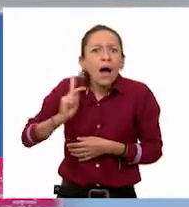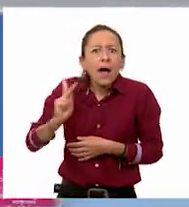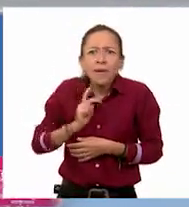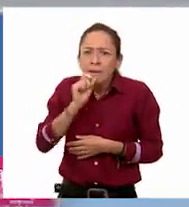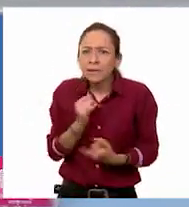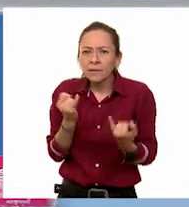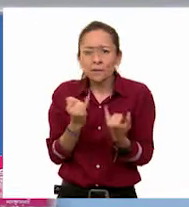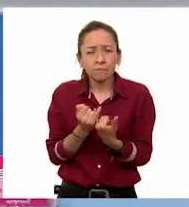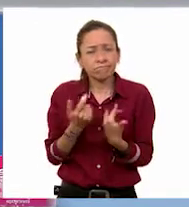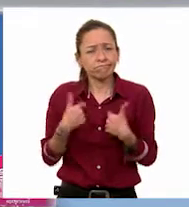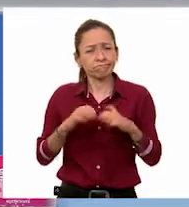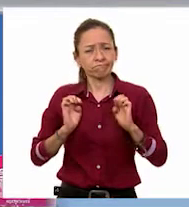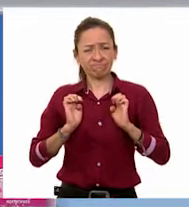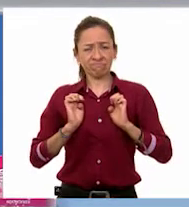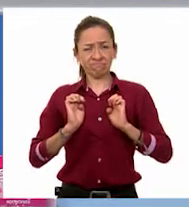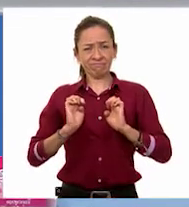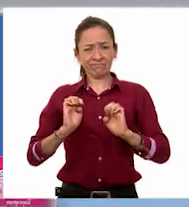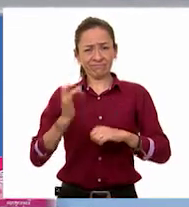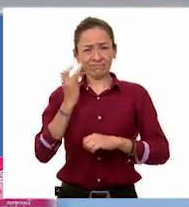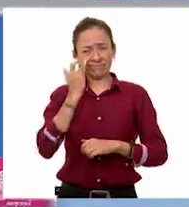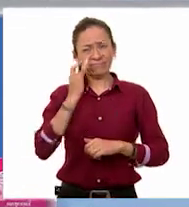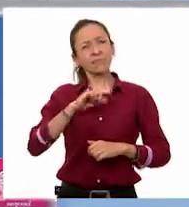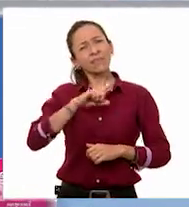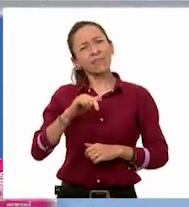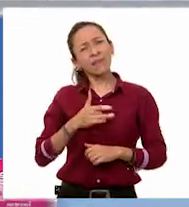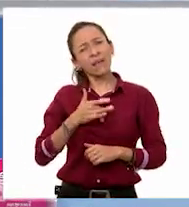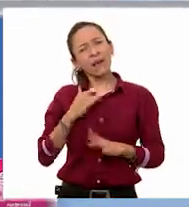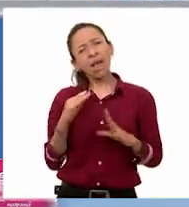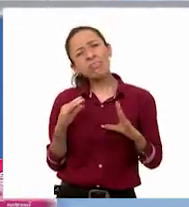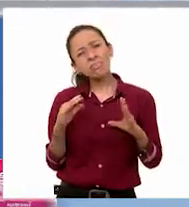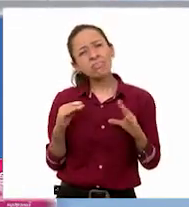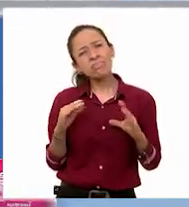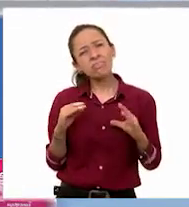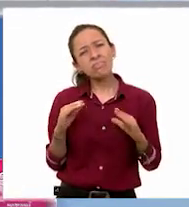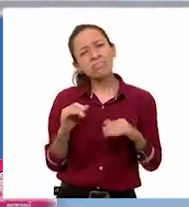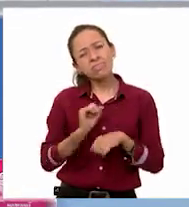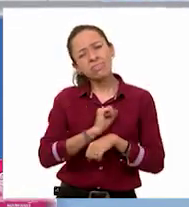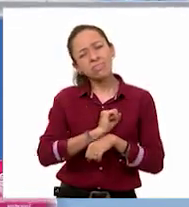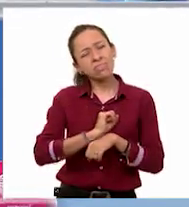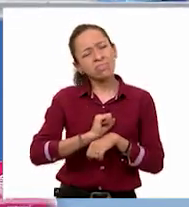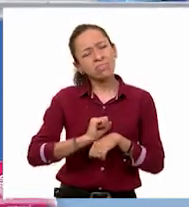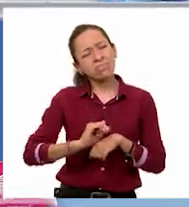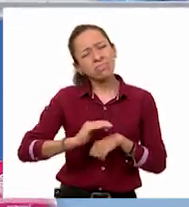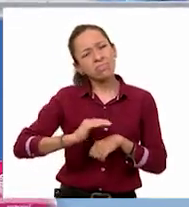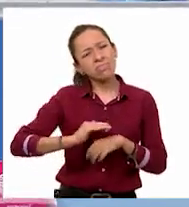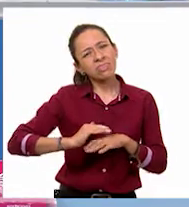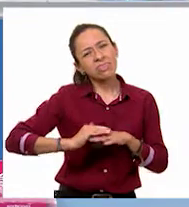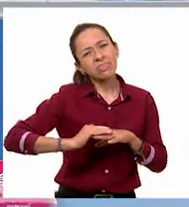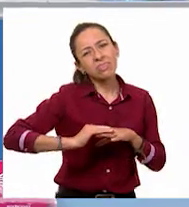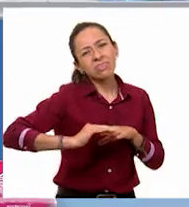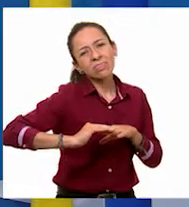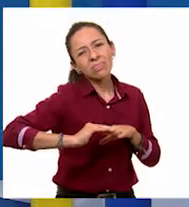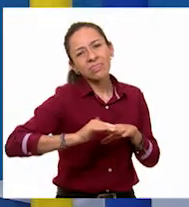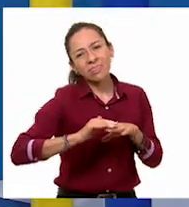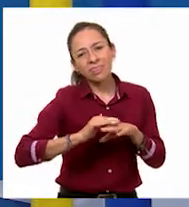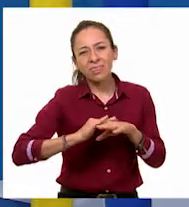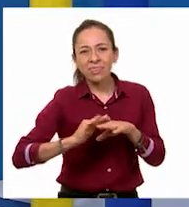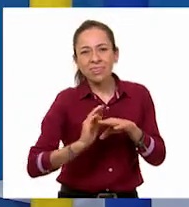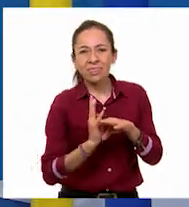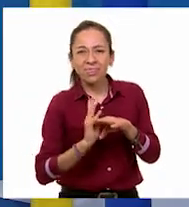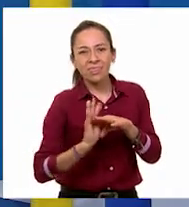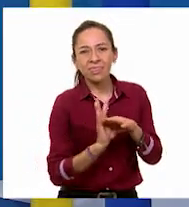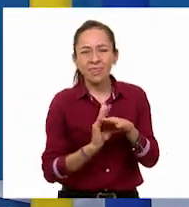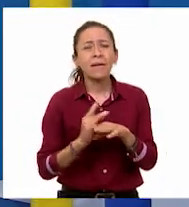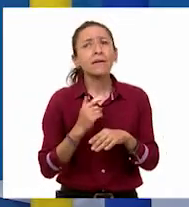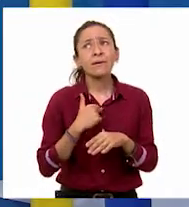y suavecitas. Y yo también quiero ayudarte, Jenny. ¡Ay, Gracias, Raúl.